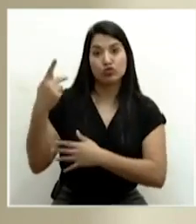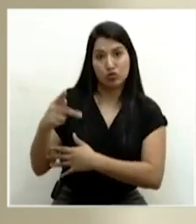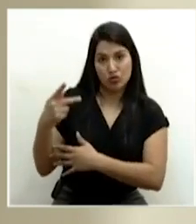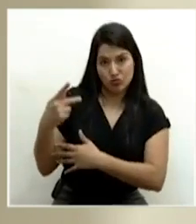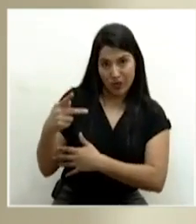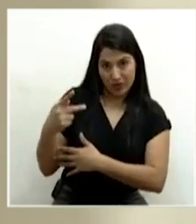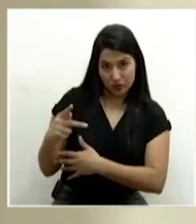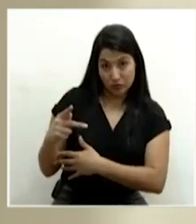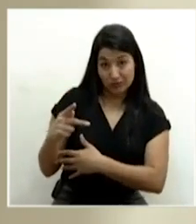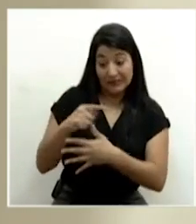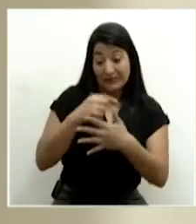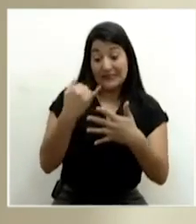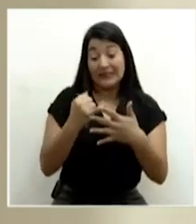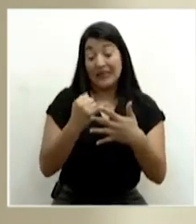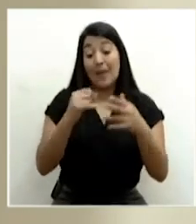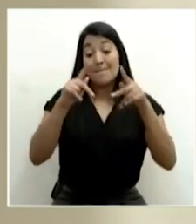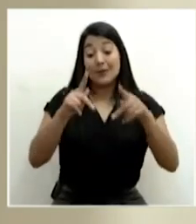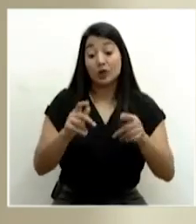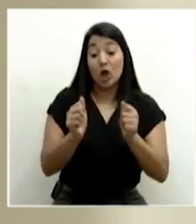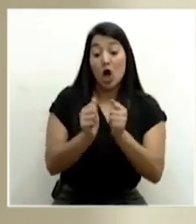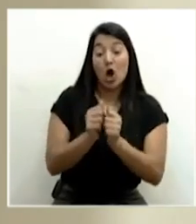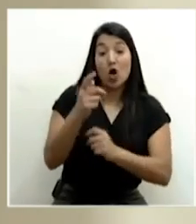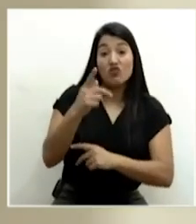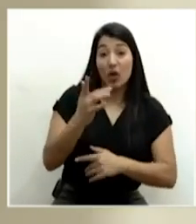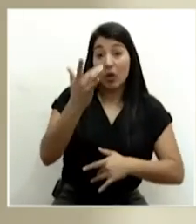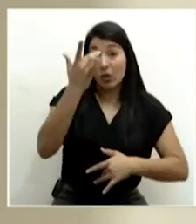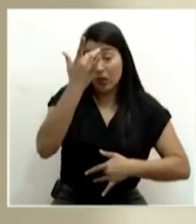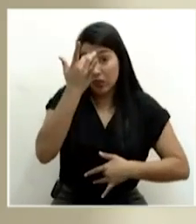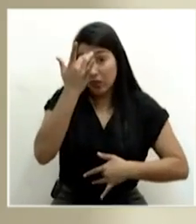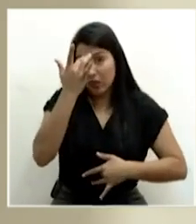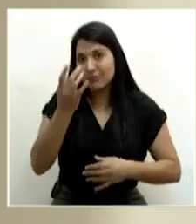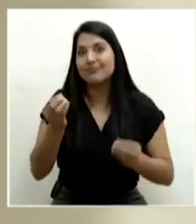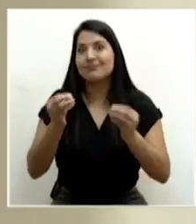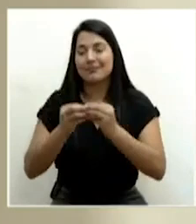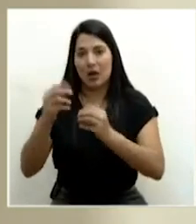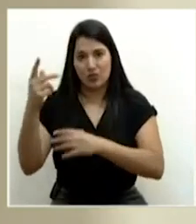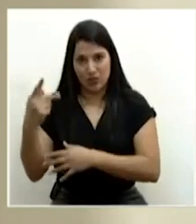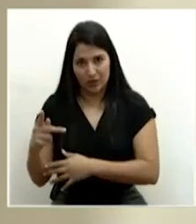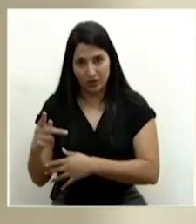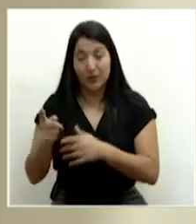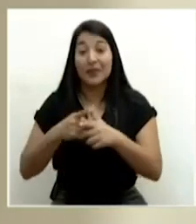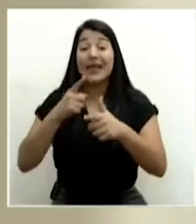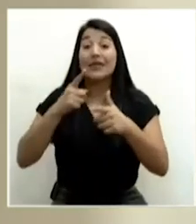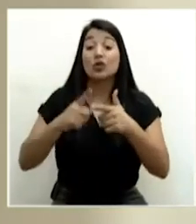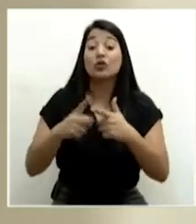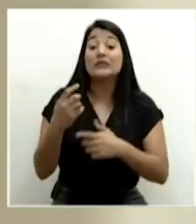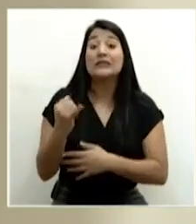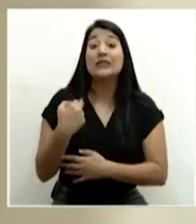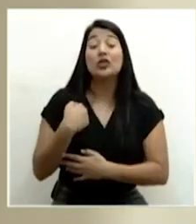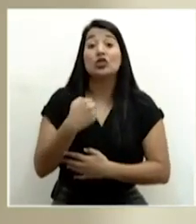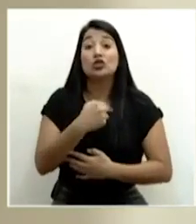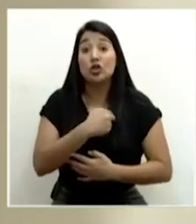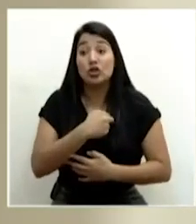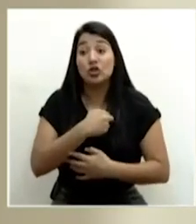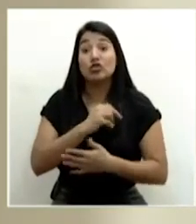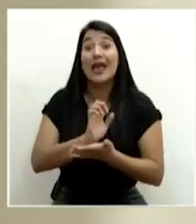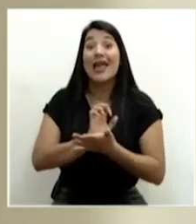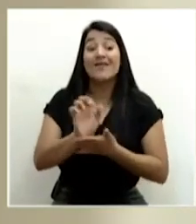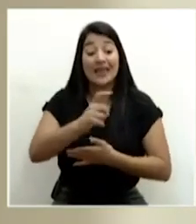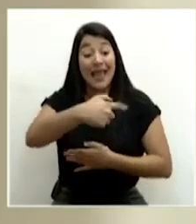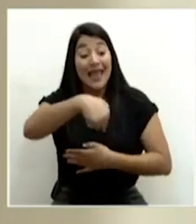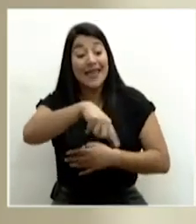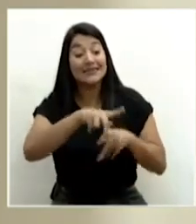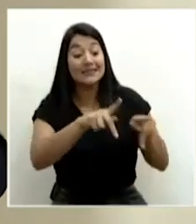contagian con COVID-19. Entonces, en la medida de que evitemos que esas personas que por